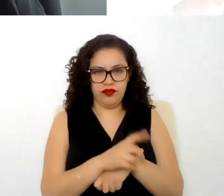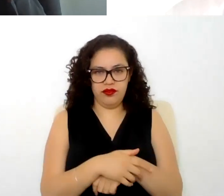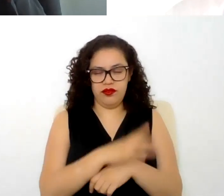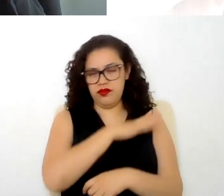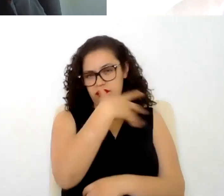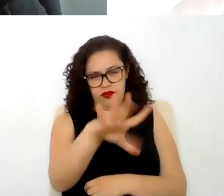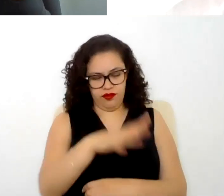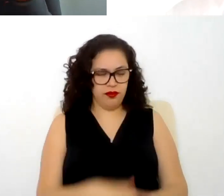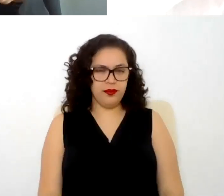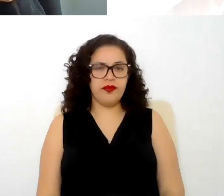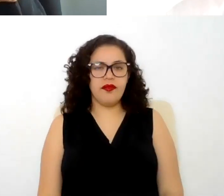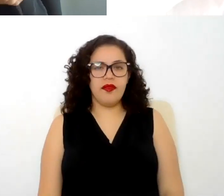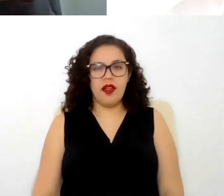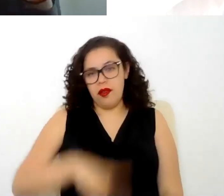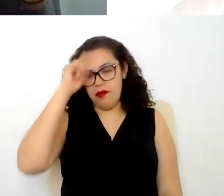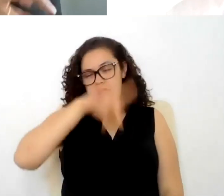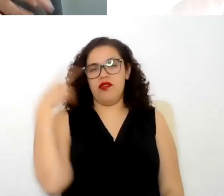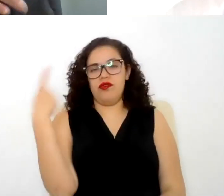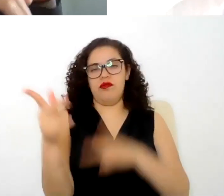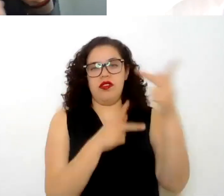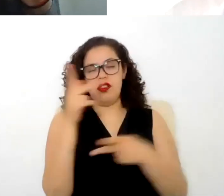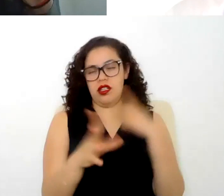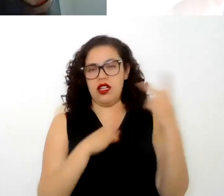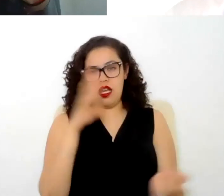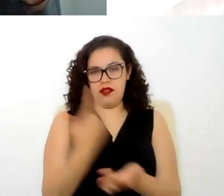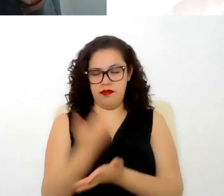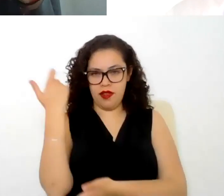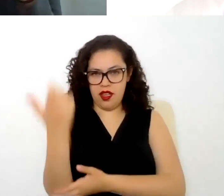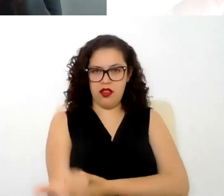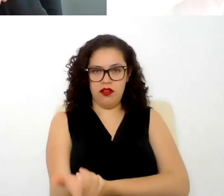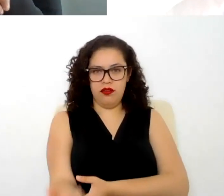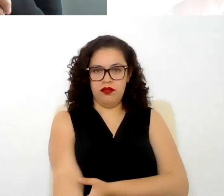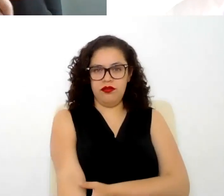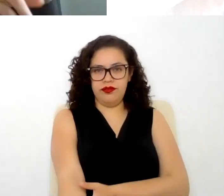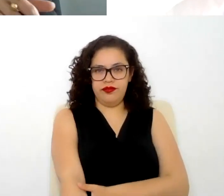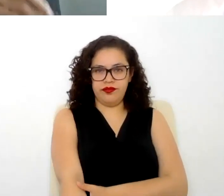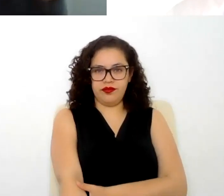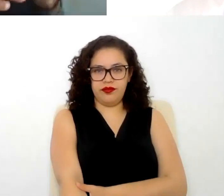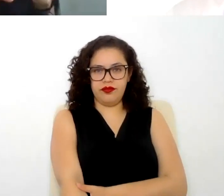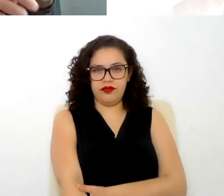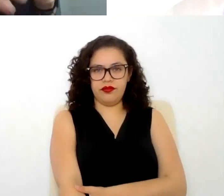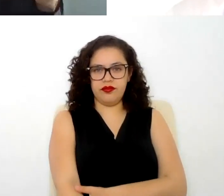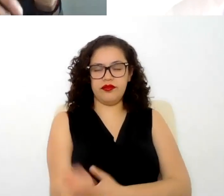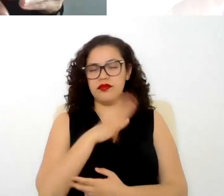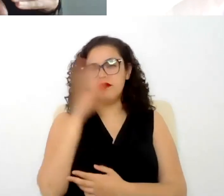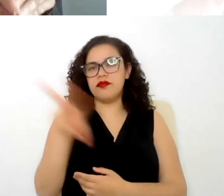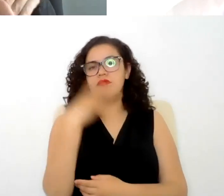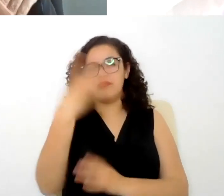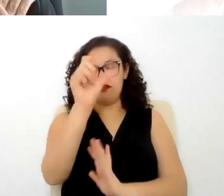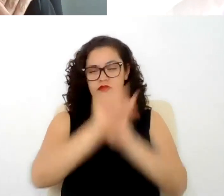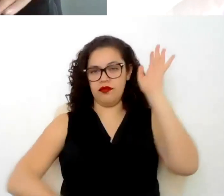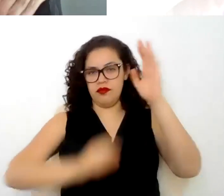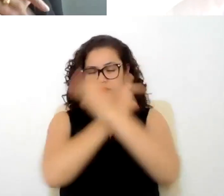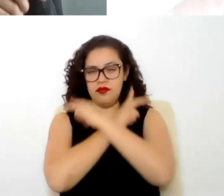en cuanto a sus prestaciones si se le debe salario lo que se compute de esos tres meses de vacaciones prima